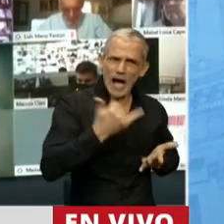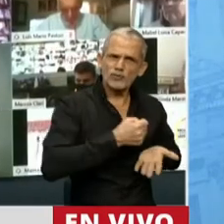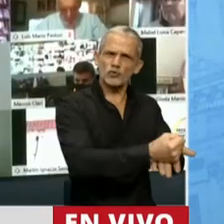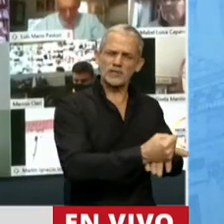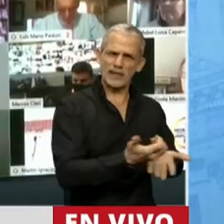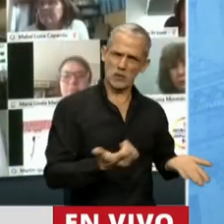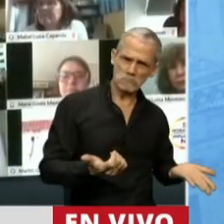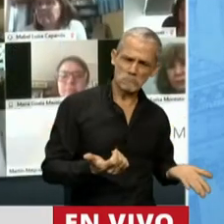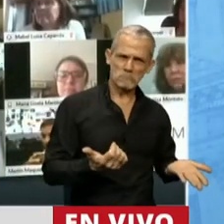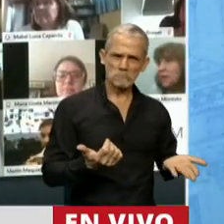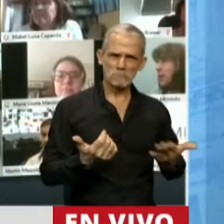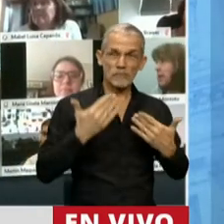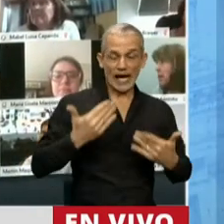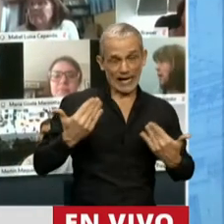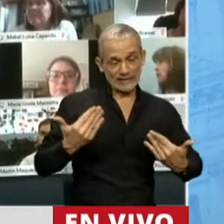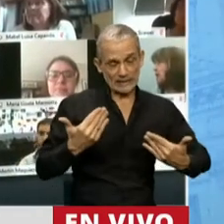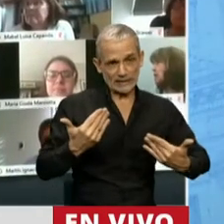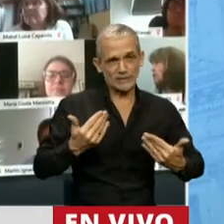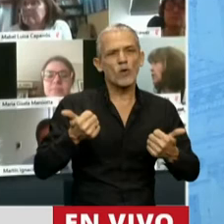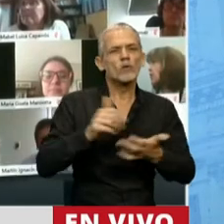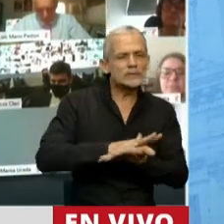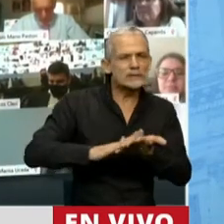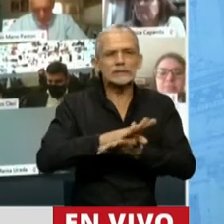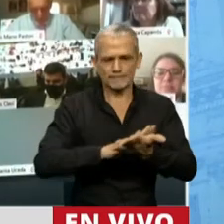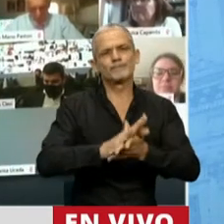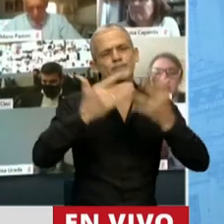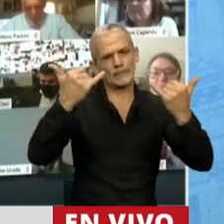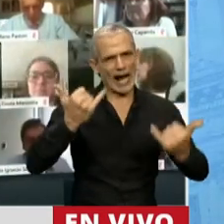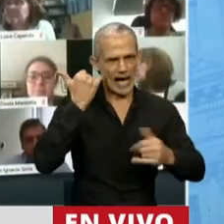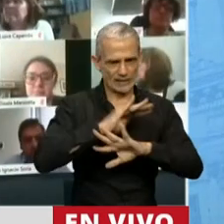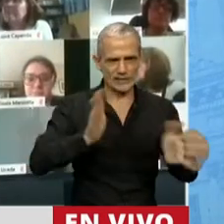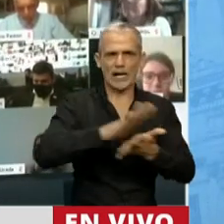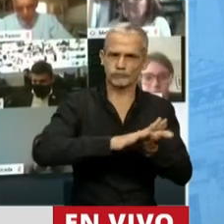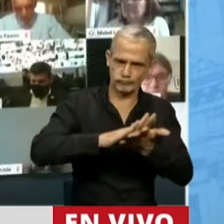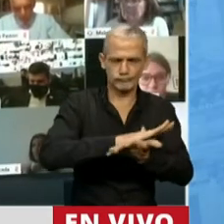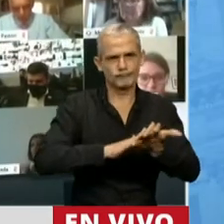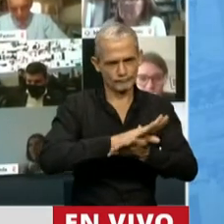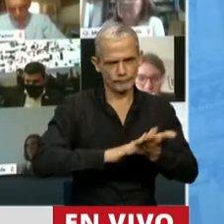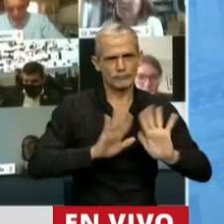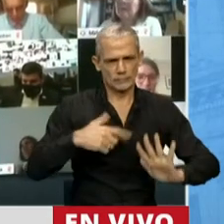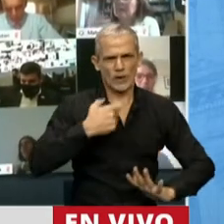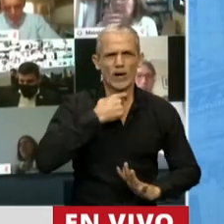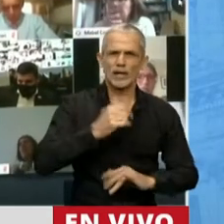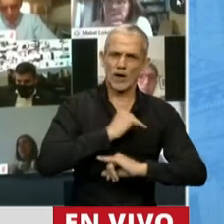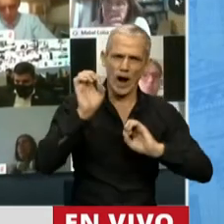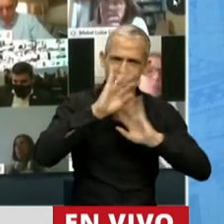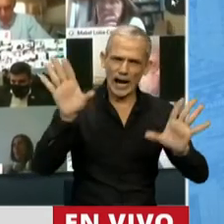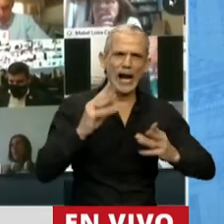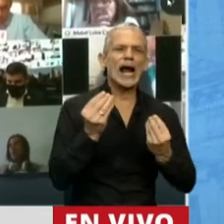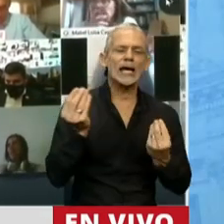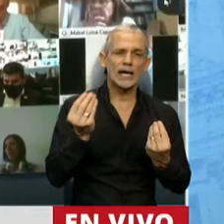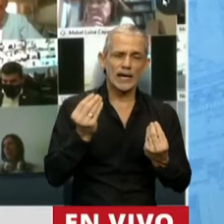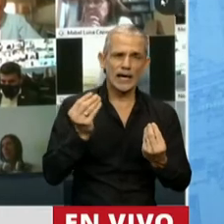Gracias a Dios esta cuestión puede ser resuelta. Quiero destacar la